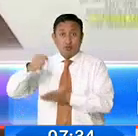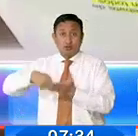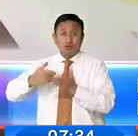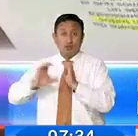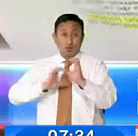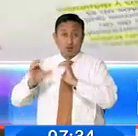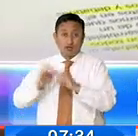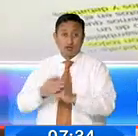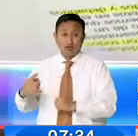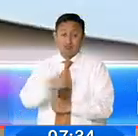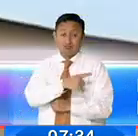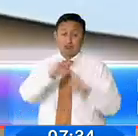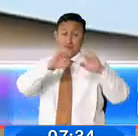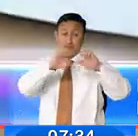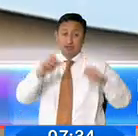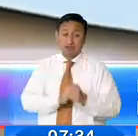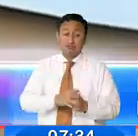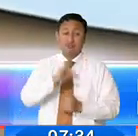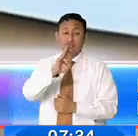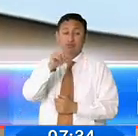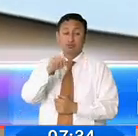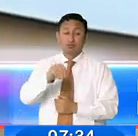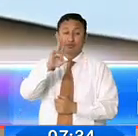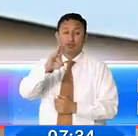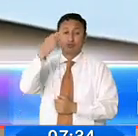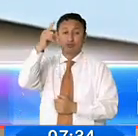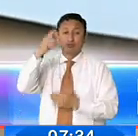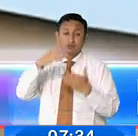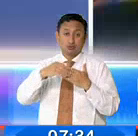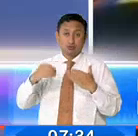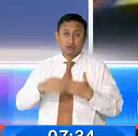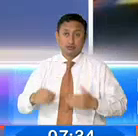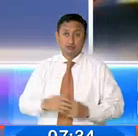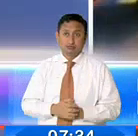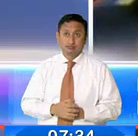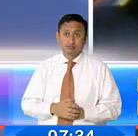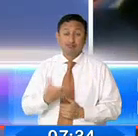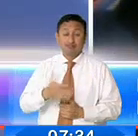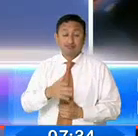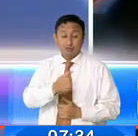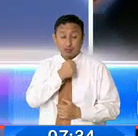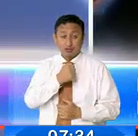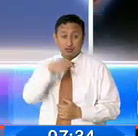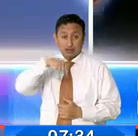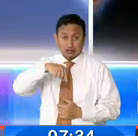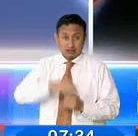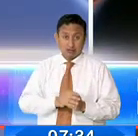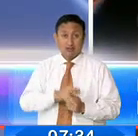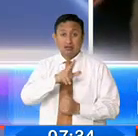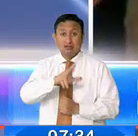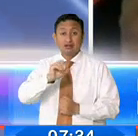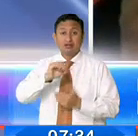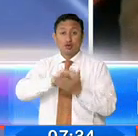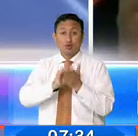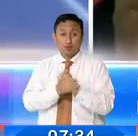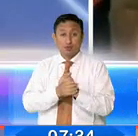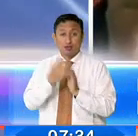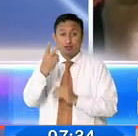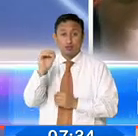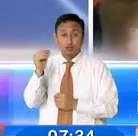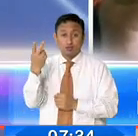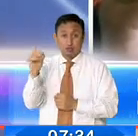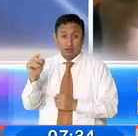comunicación a dicha compañía por unos 7.7 millones de dólares. En entrevista para Televicentro el 30 de noviembre de 2020,